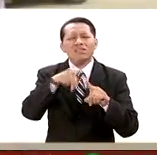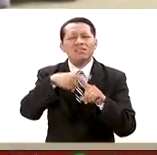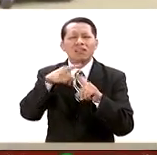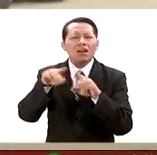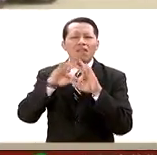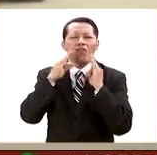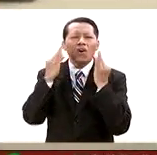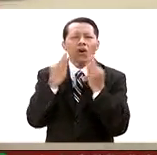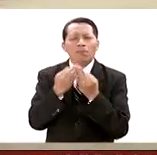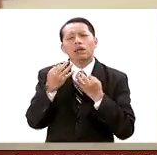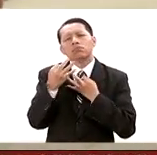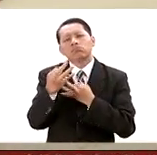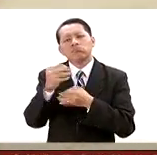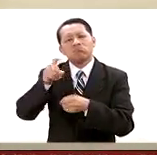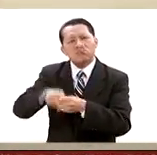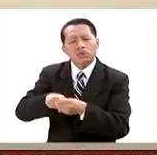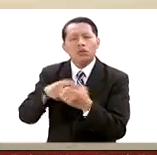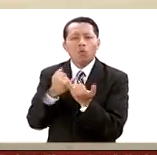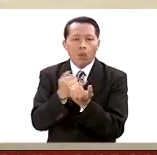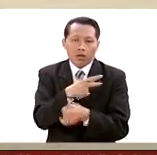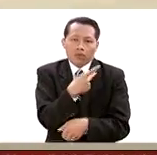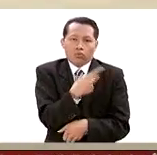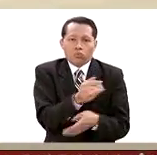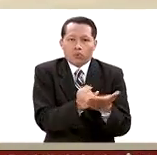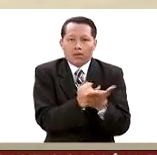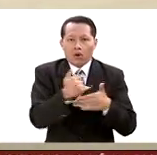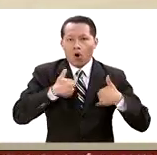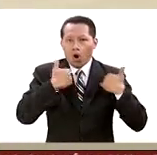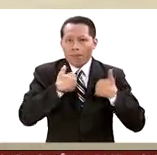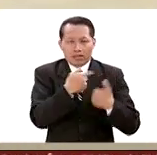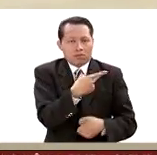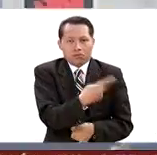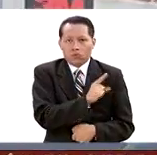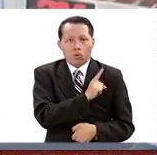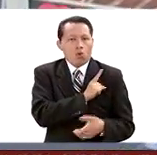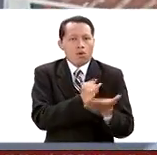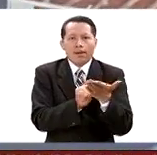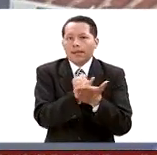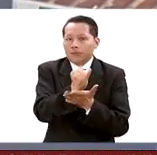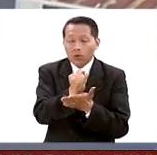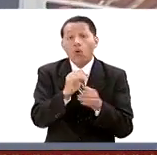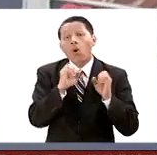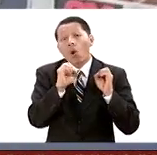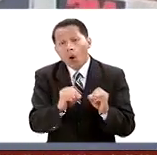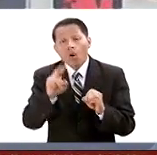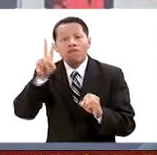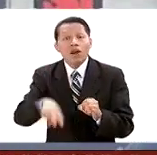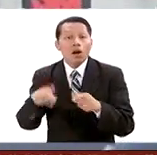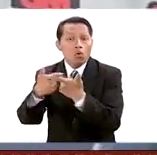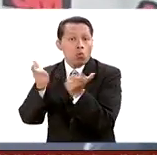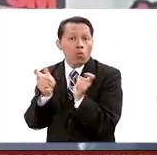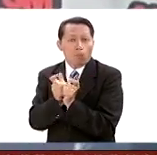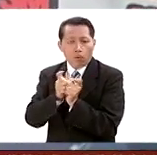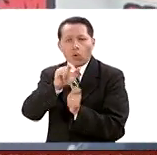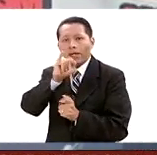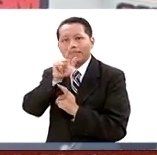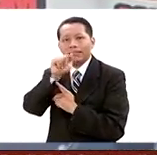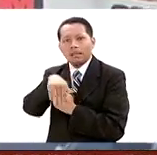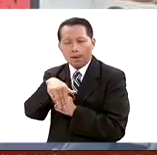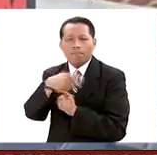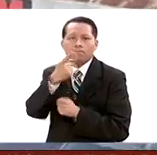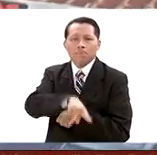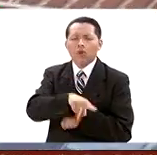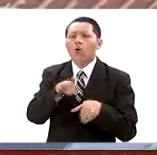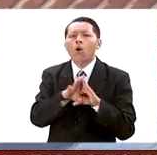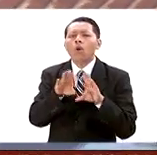con su propia iniciativa personal, tomó la decisión de atacar este lugar. Hay evidencias que apuntan en el segundo sentido más que